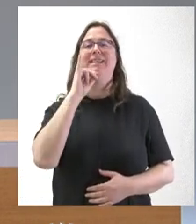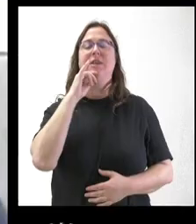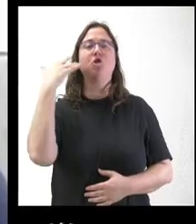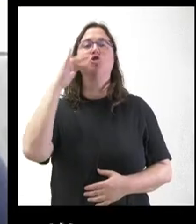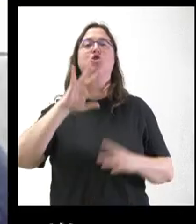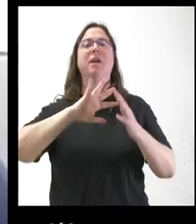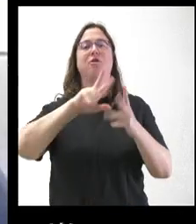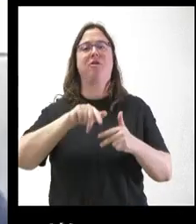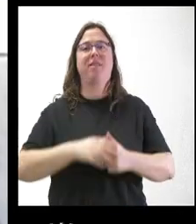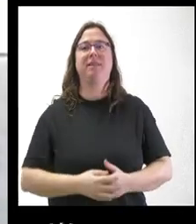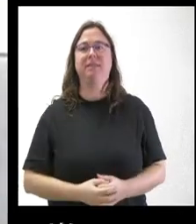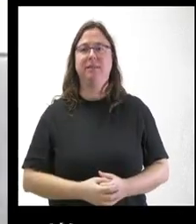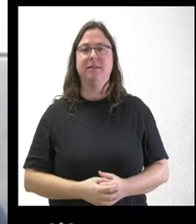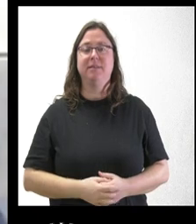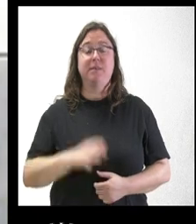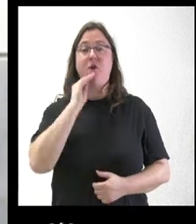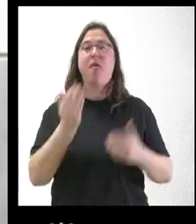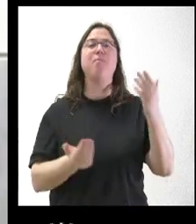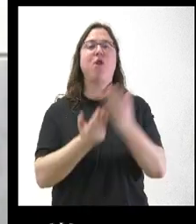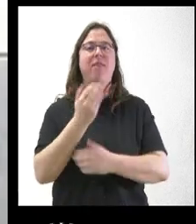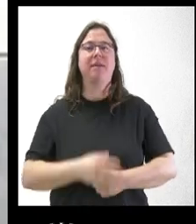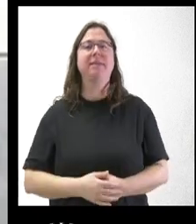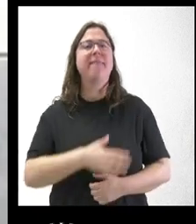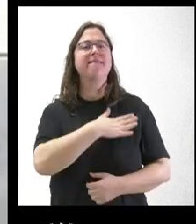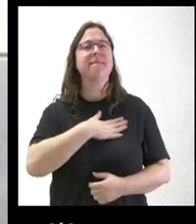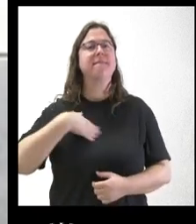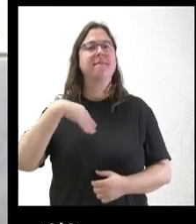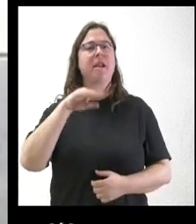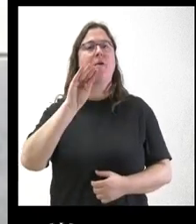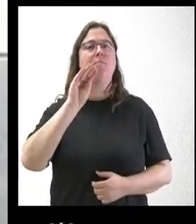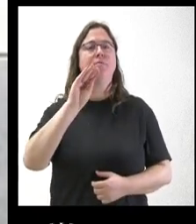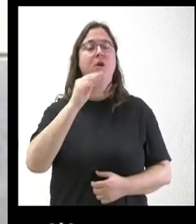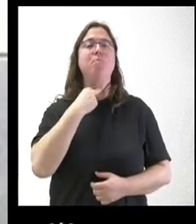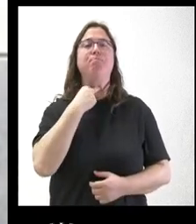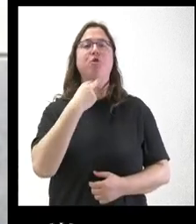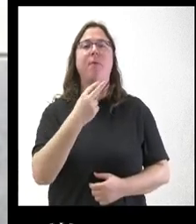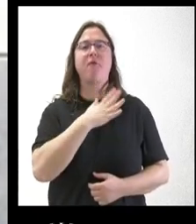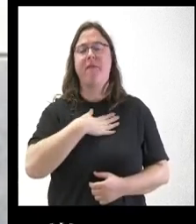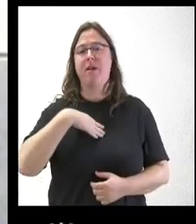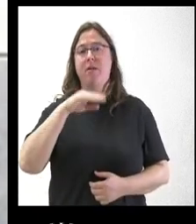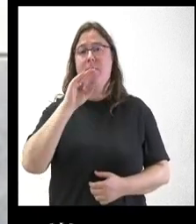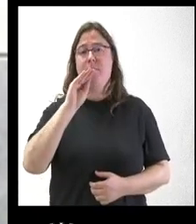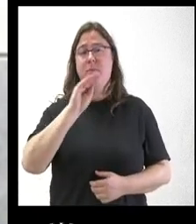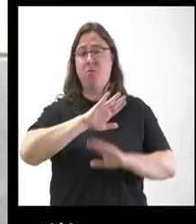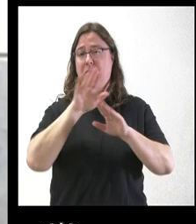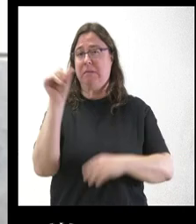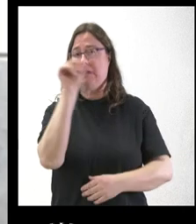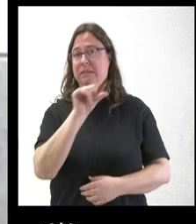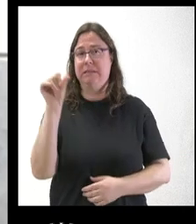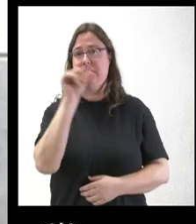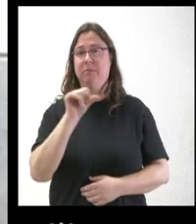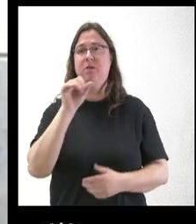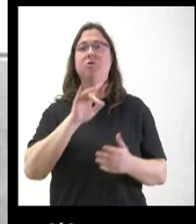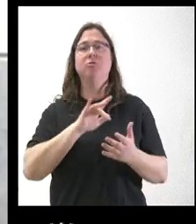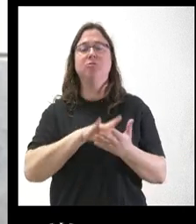días. Hola, muy buenos días. Yo quería preguntarle al portavoz de la Junta. Durante las últimas semanas se han manifestado